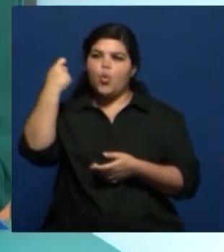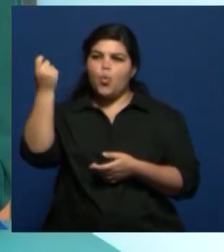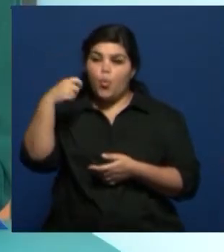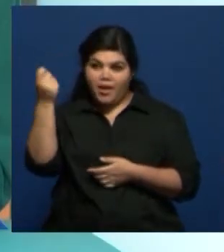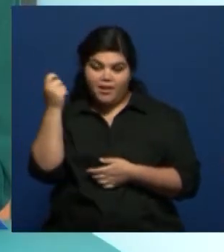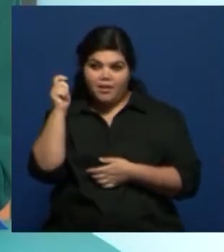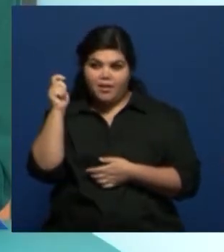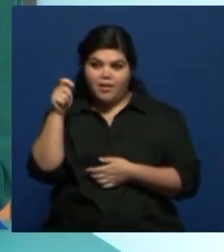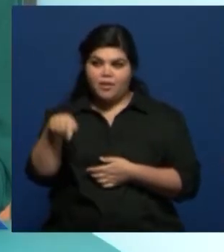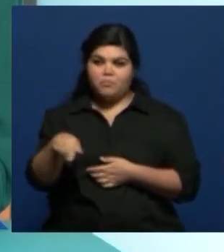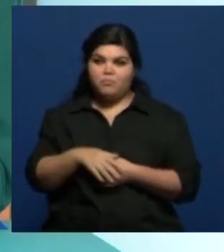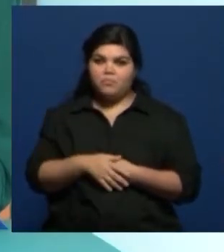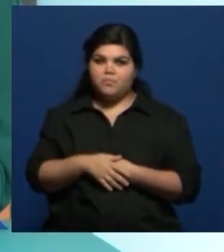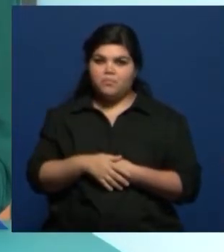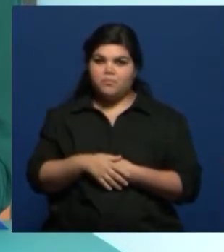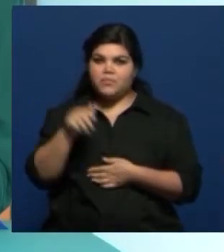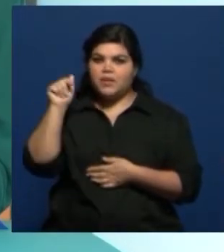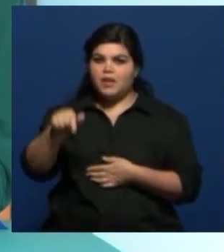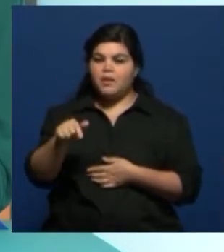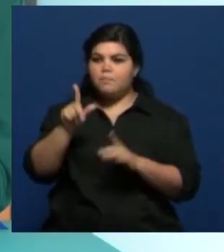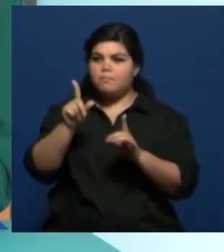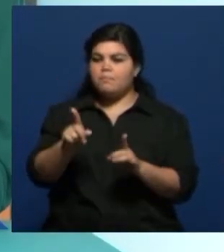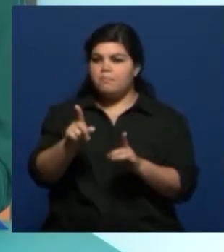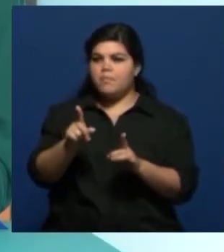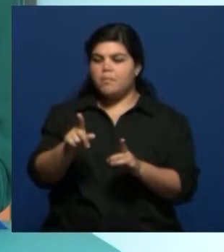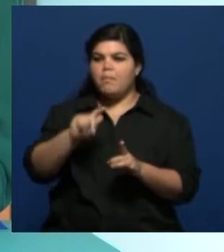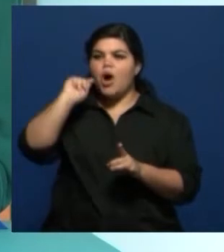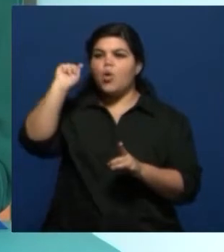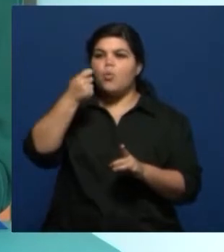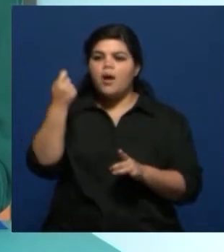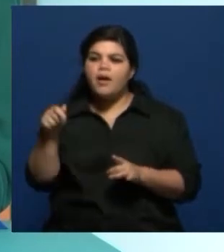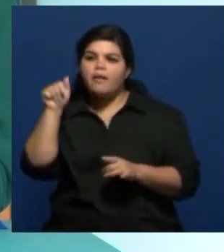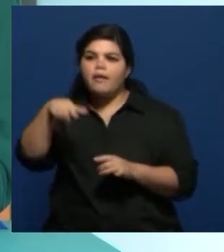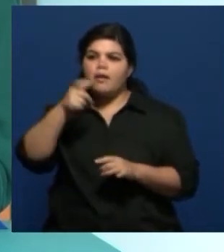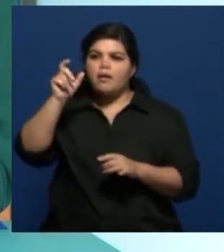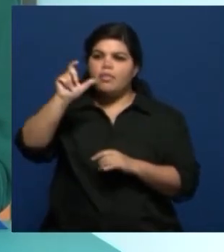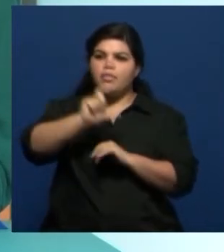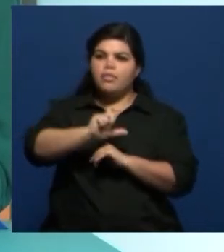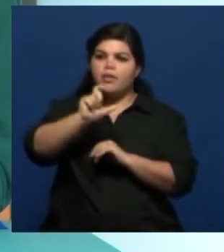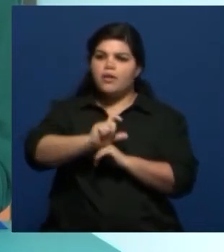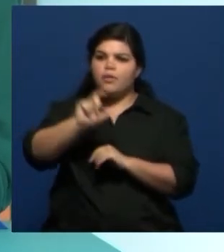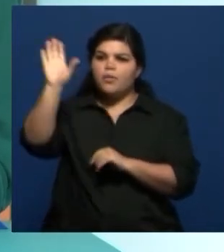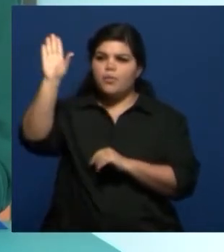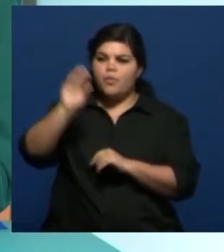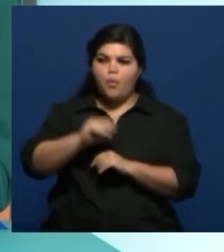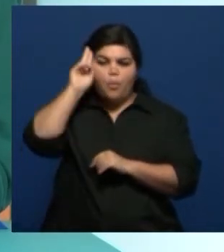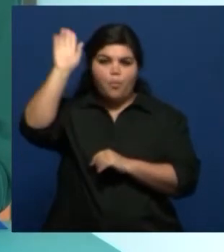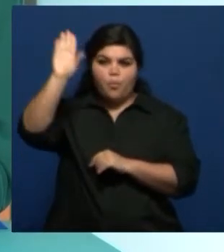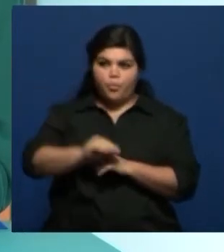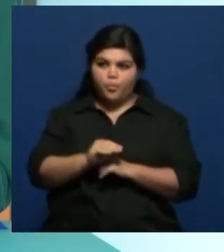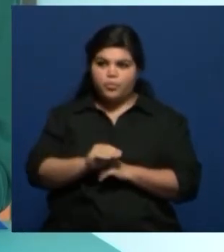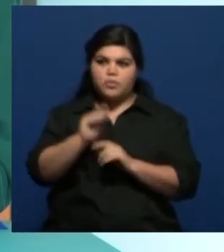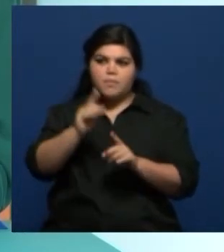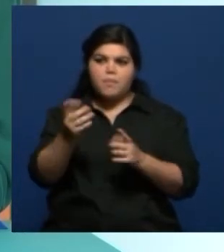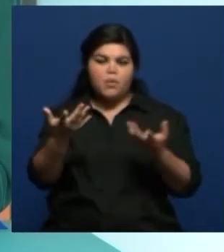hija de la zamacueca peruana, entonces nuestro folclore está directamente relacionado. Con lo andino.